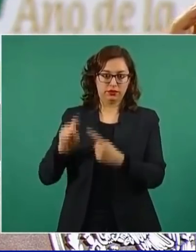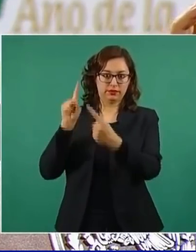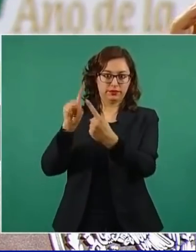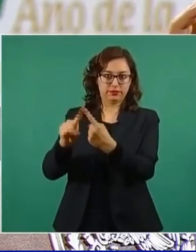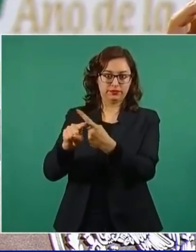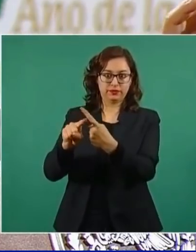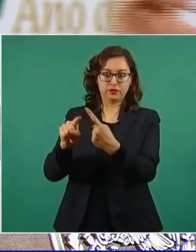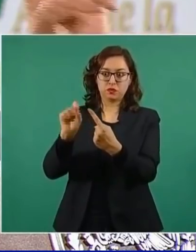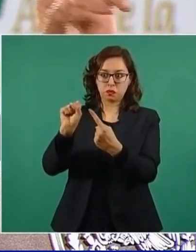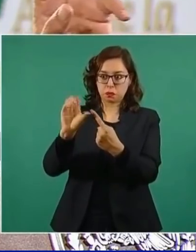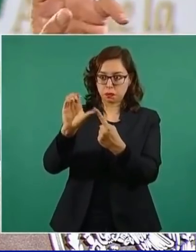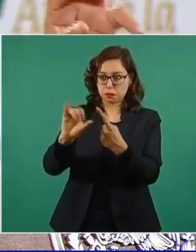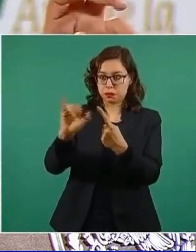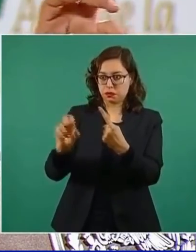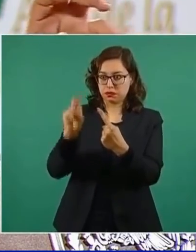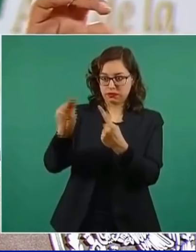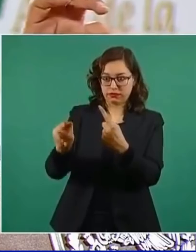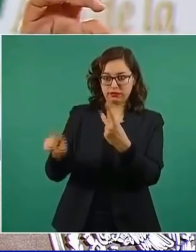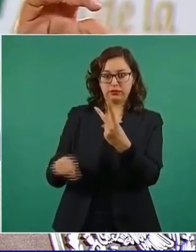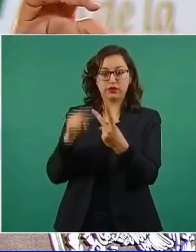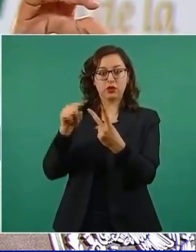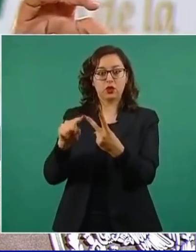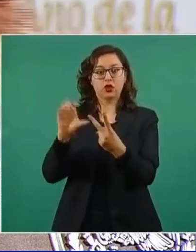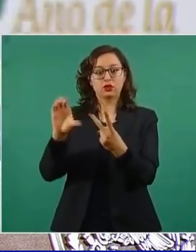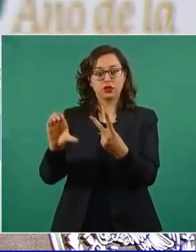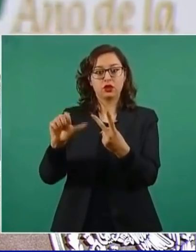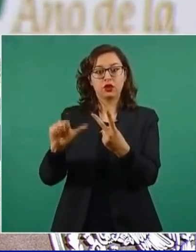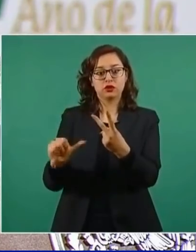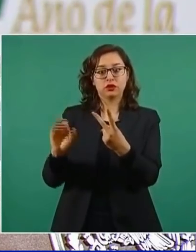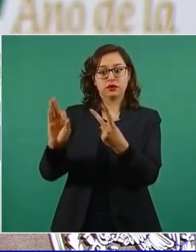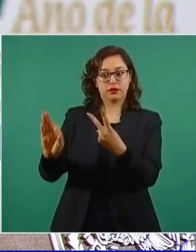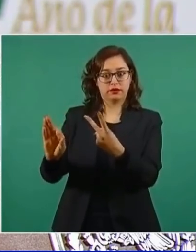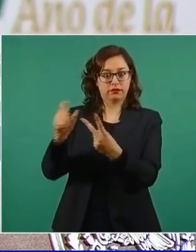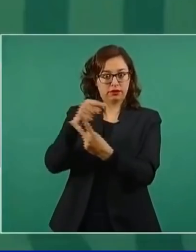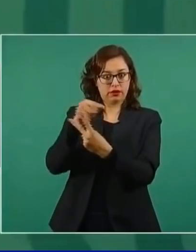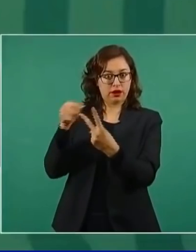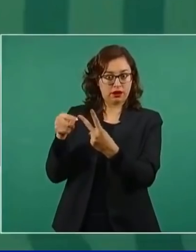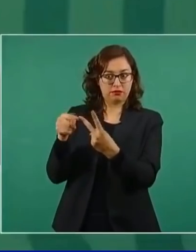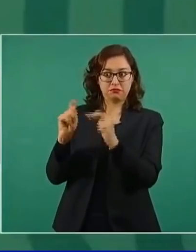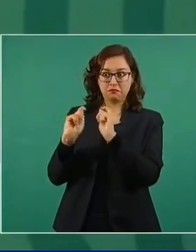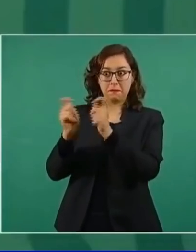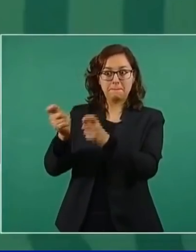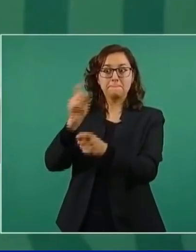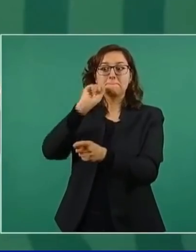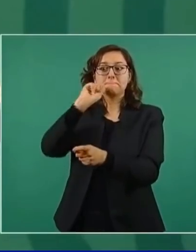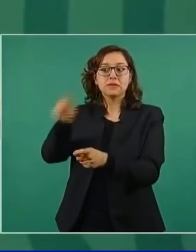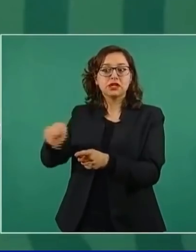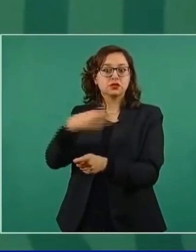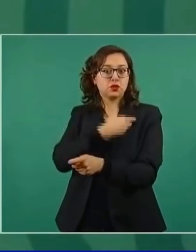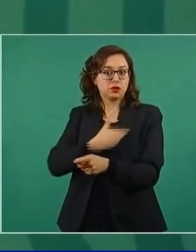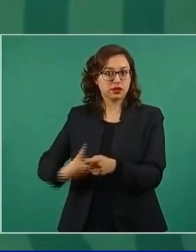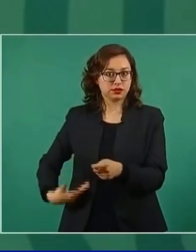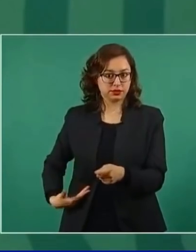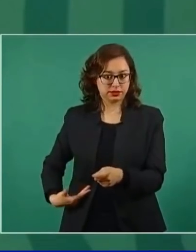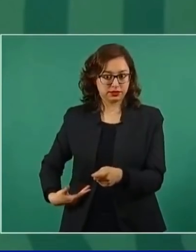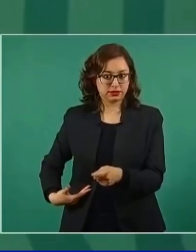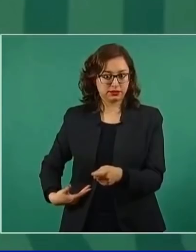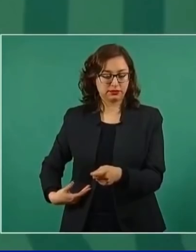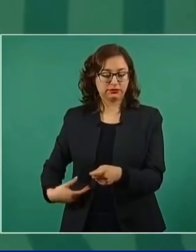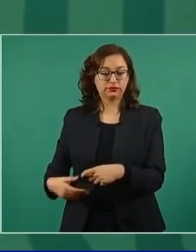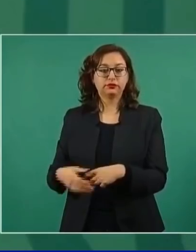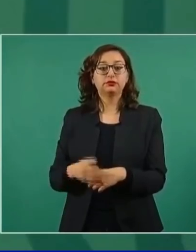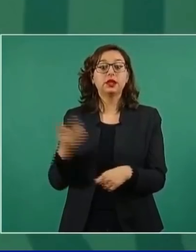la Corte y el Consejo de la Judicatura. Y el Consejo de la Judicatura